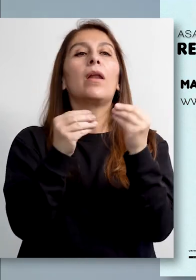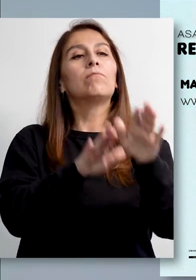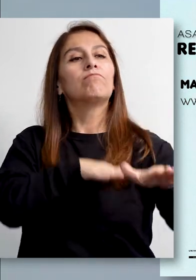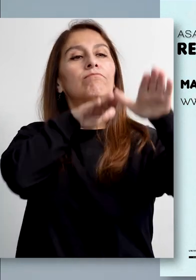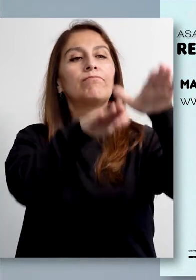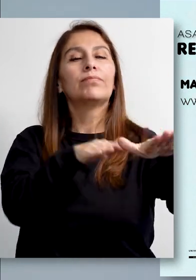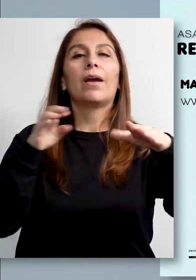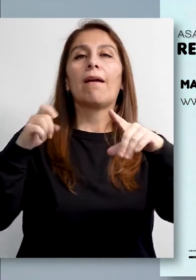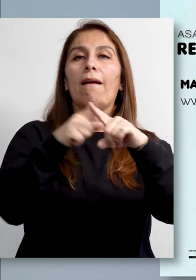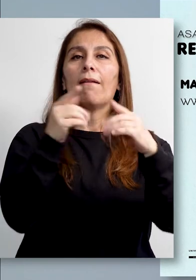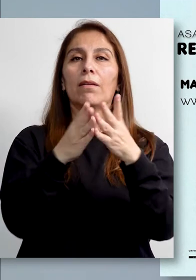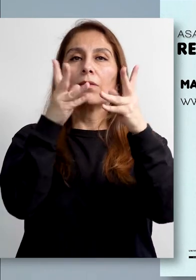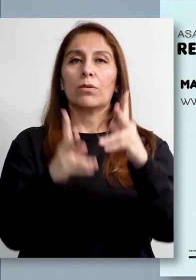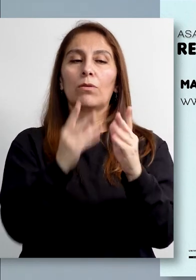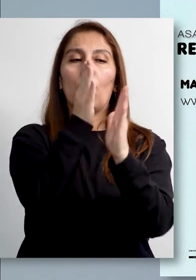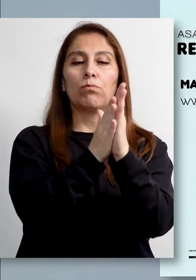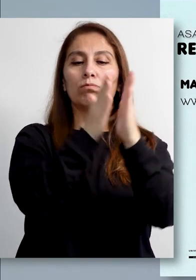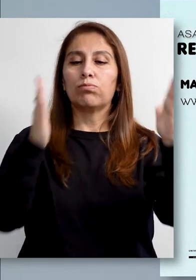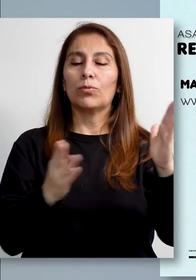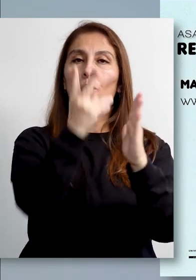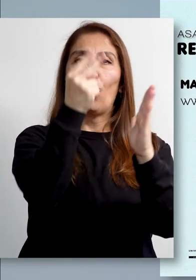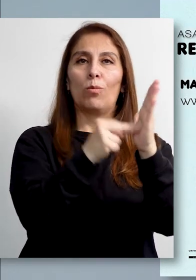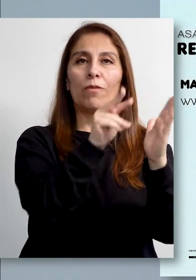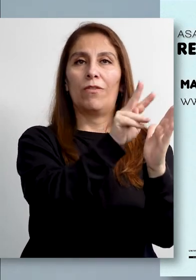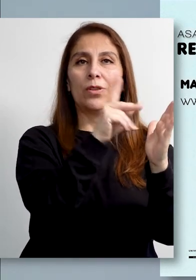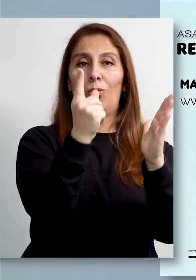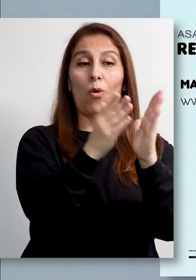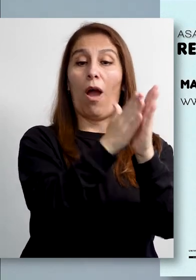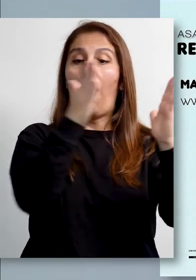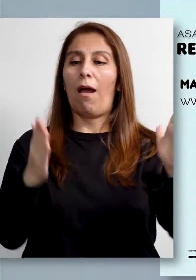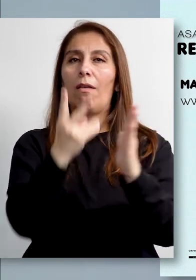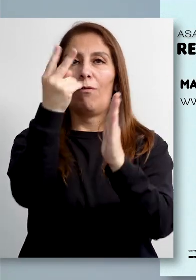Representantes de Egresados 2021-2023.